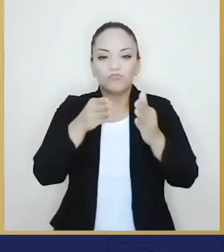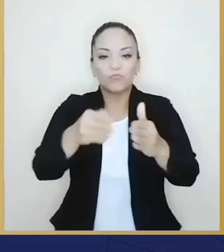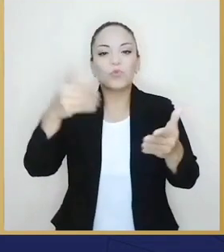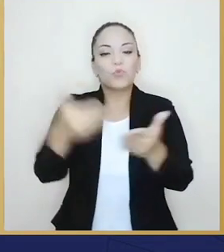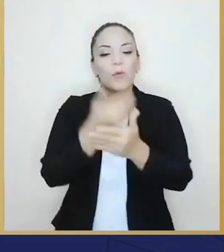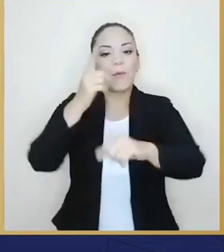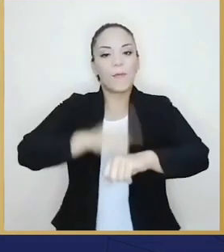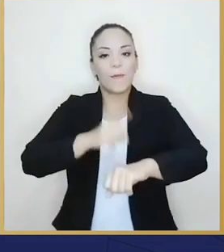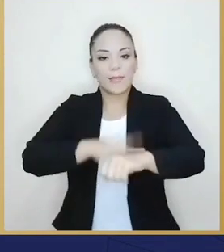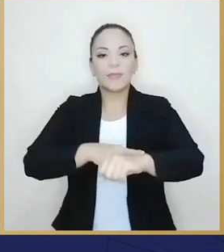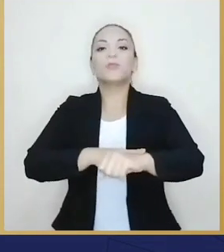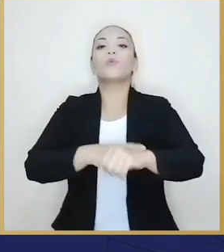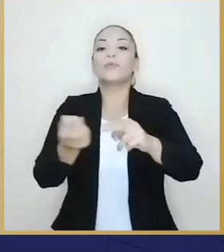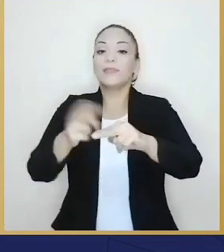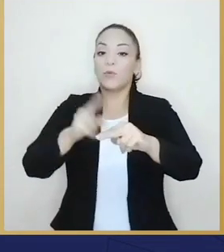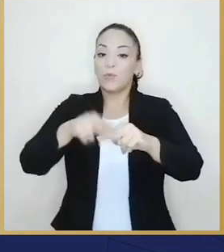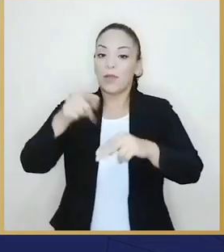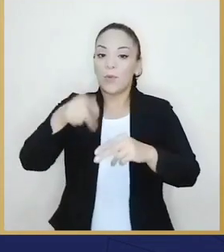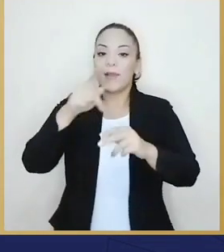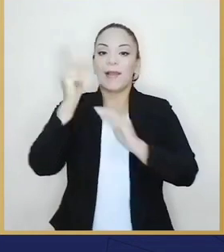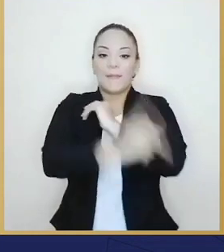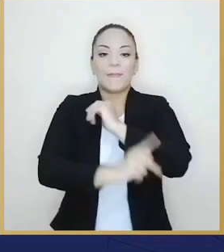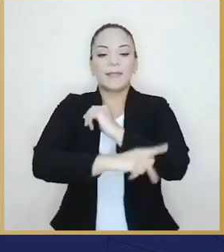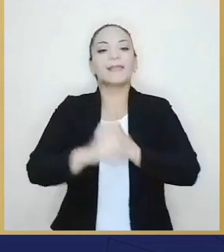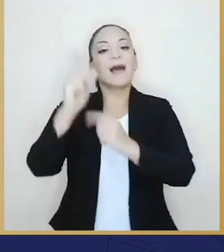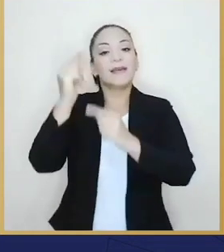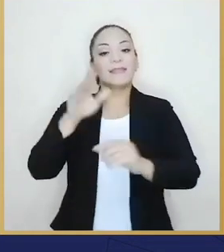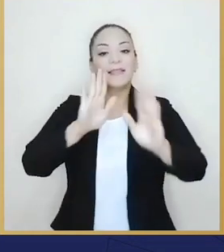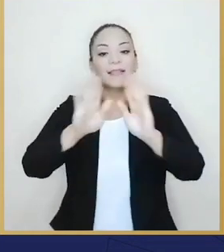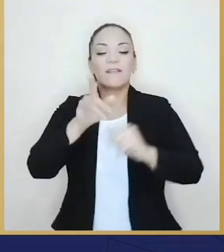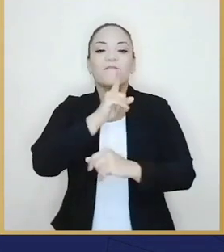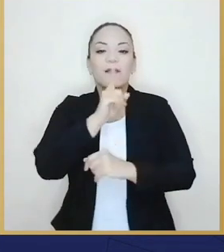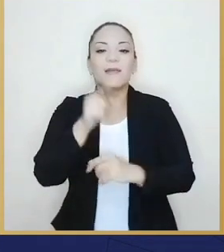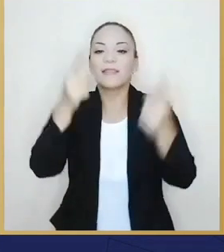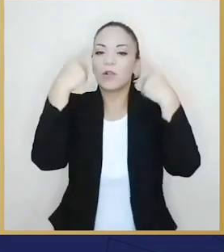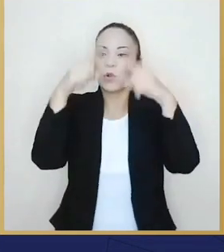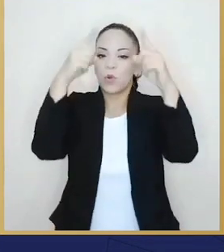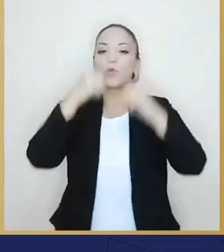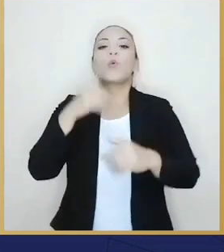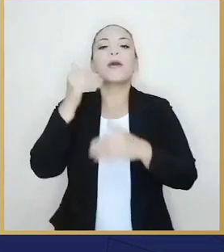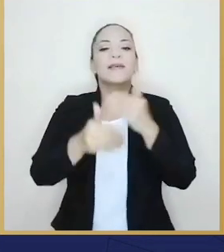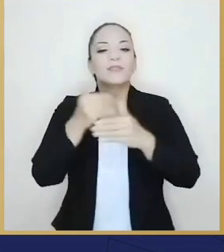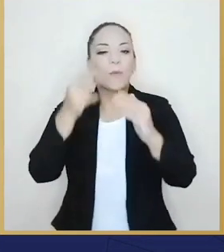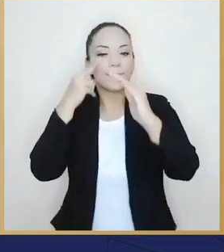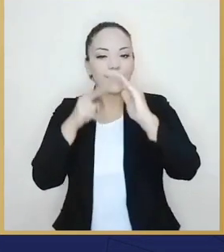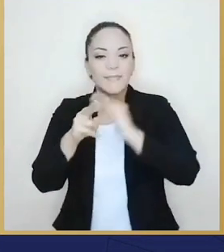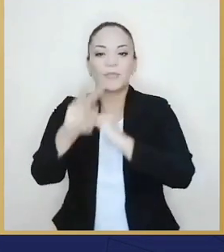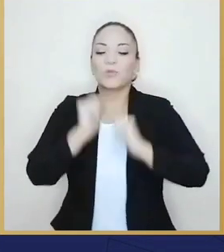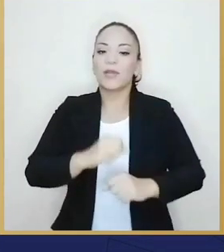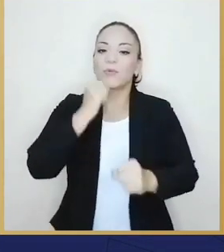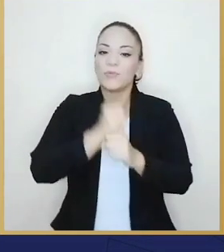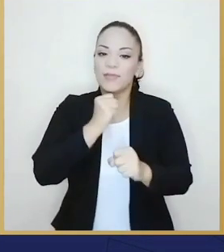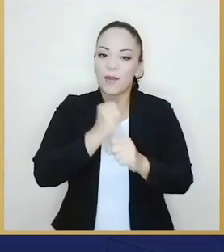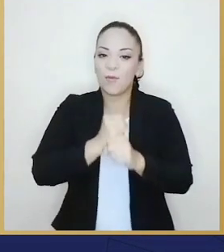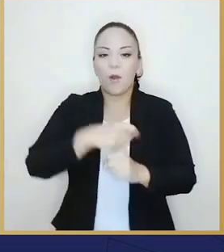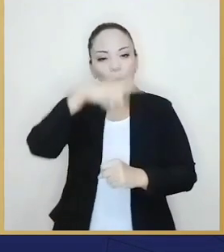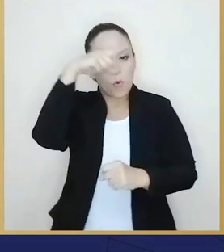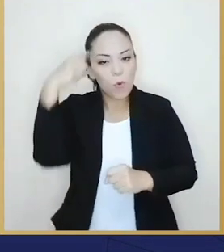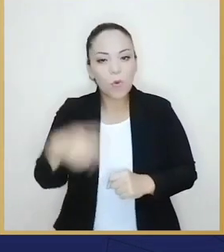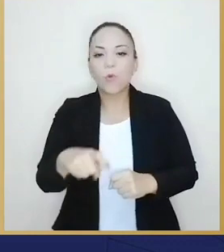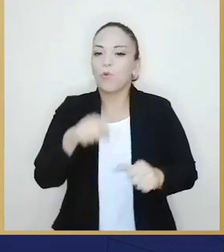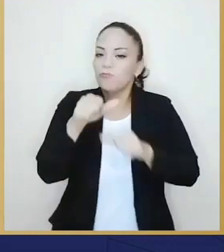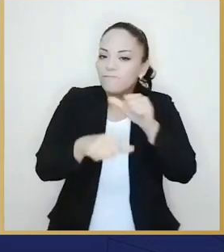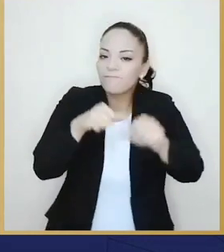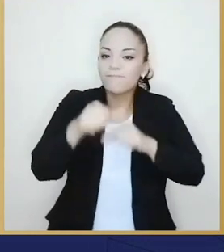a una nueva era tributaria en el país. Hacienda Digital definitivamente es un logro de una gestión visionaria, de un trabajo